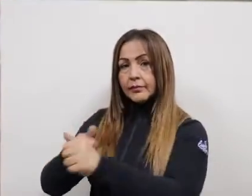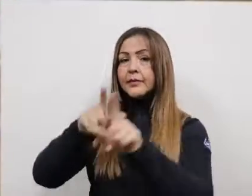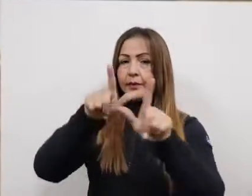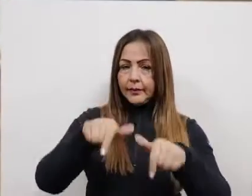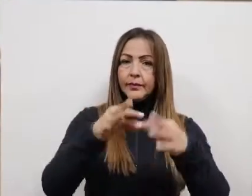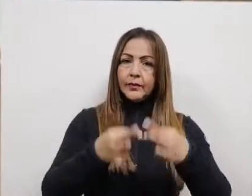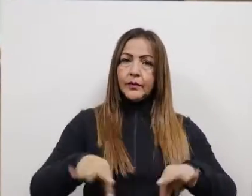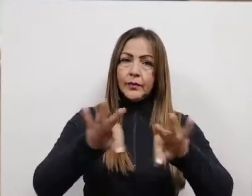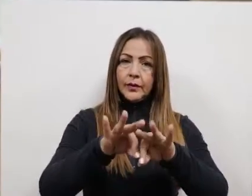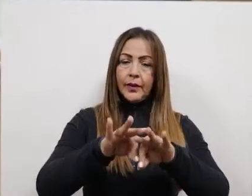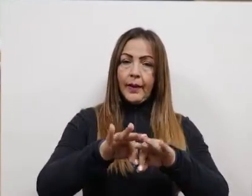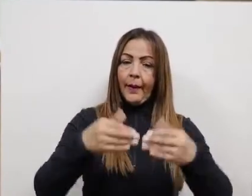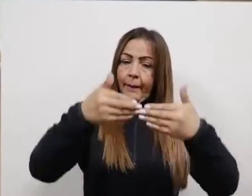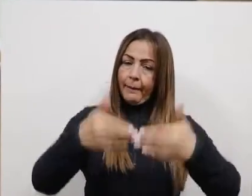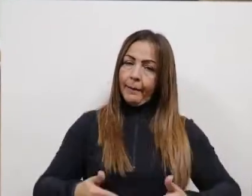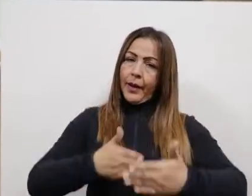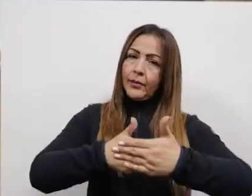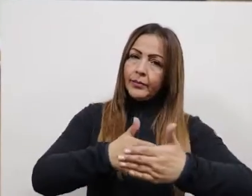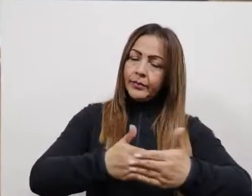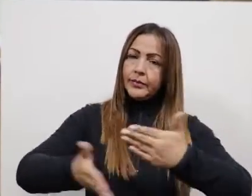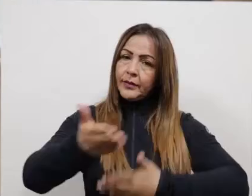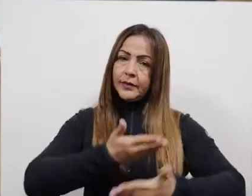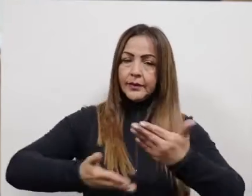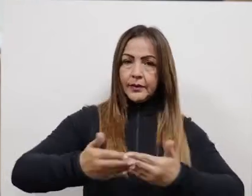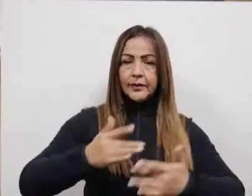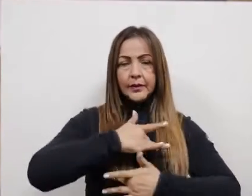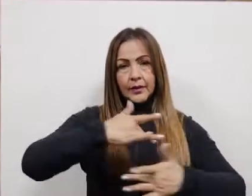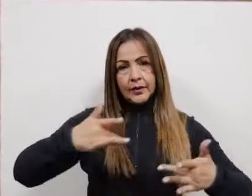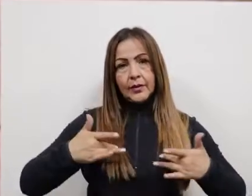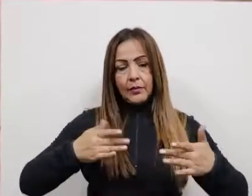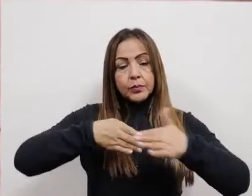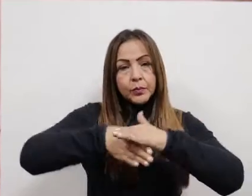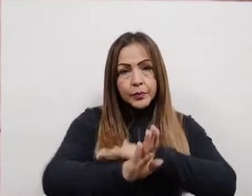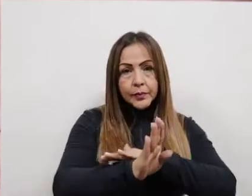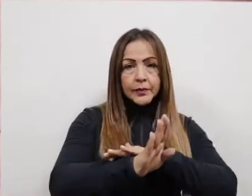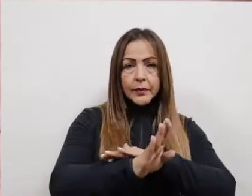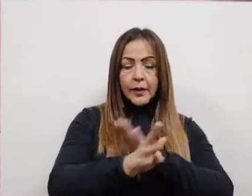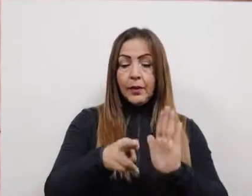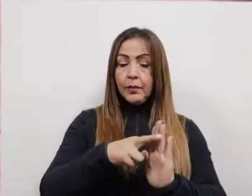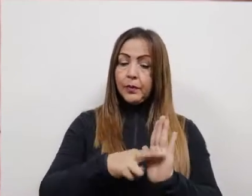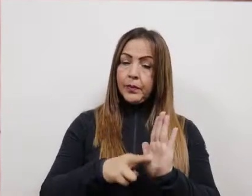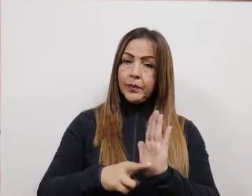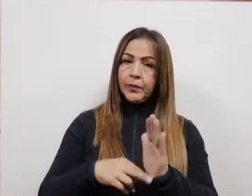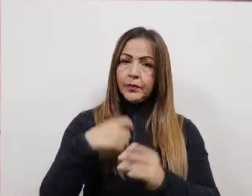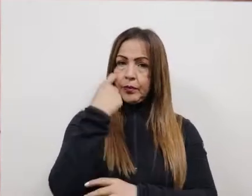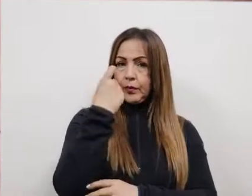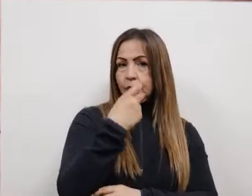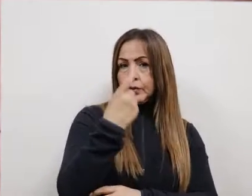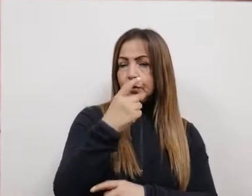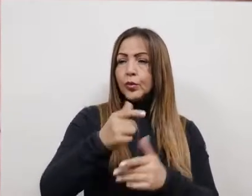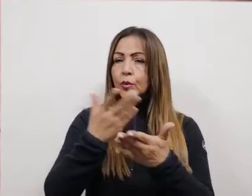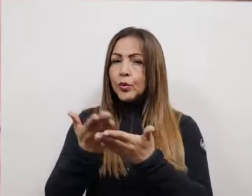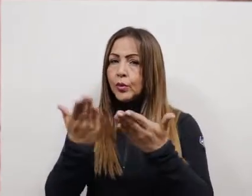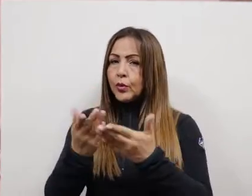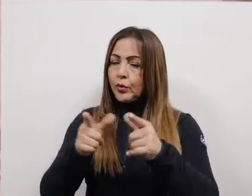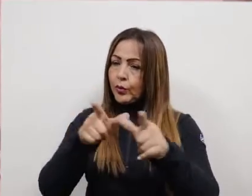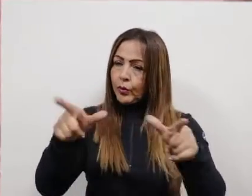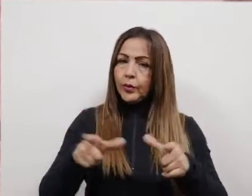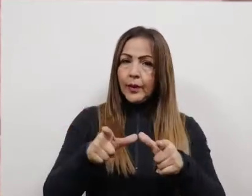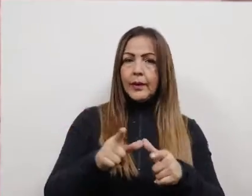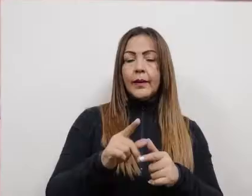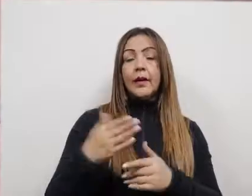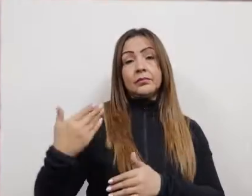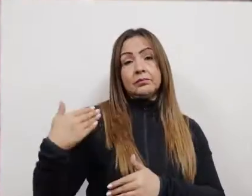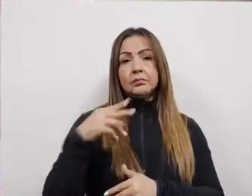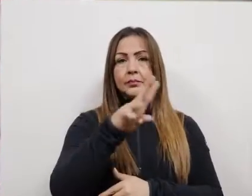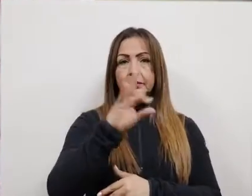familiares e individuales de esta población, las barreras de acceso a los servicios de salud, con el fin de mantener activo el registro de caracterización y